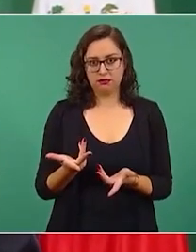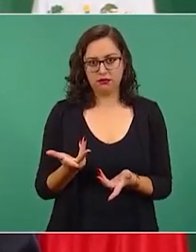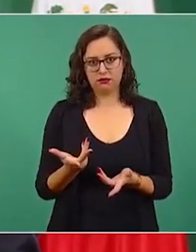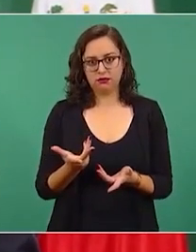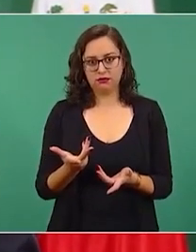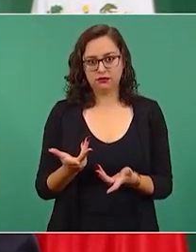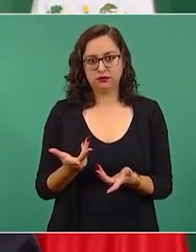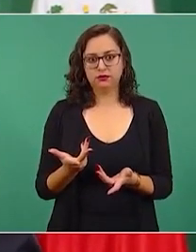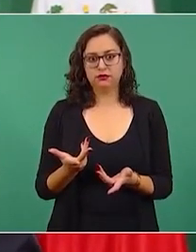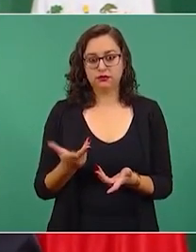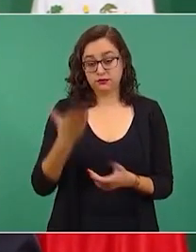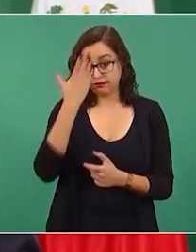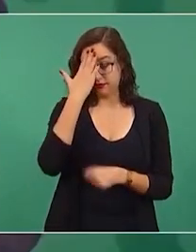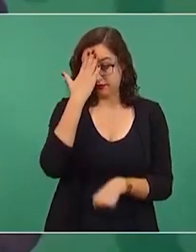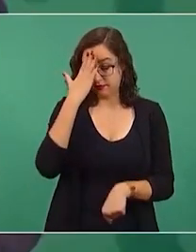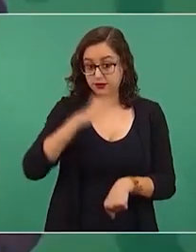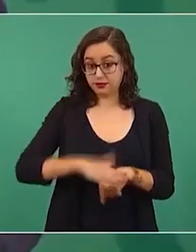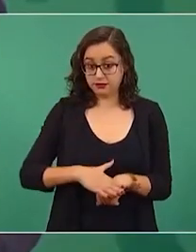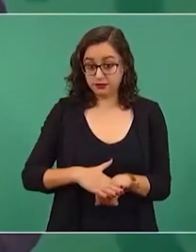y de la memoria.